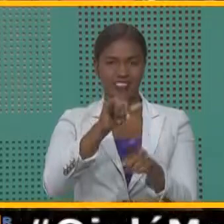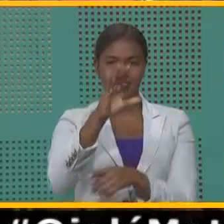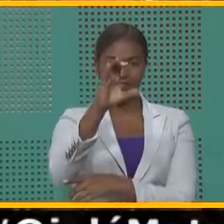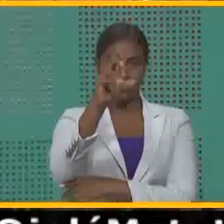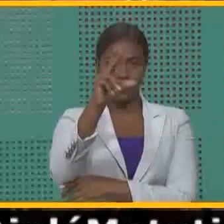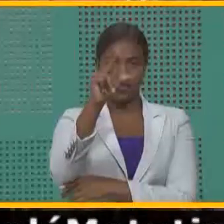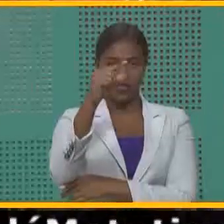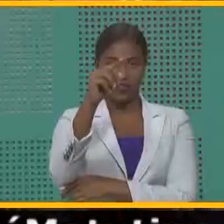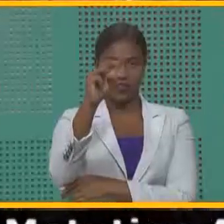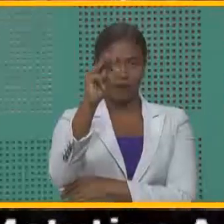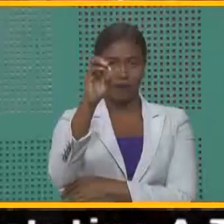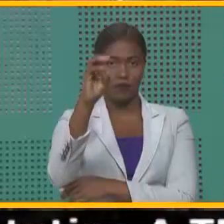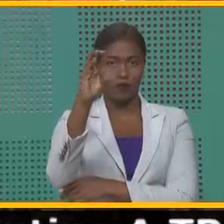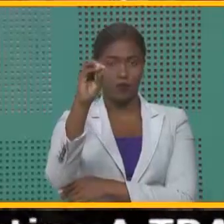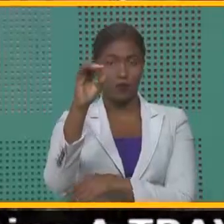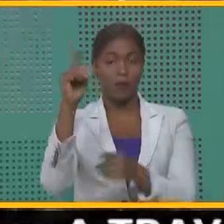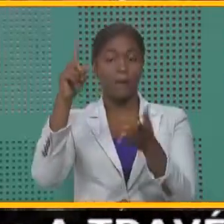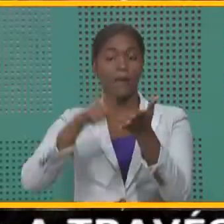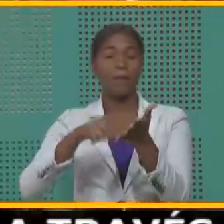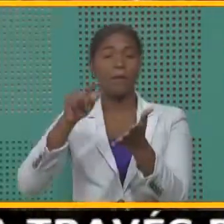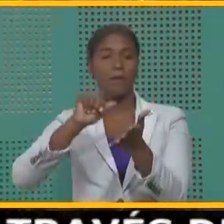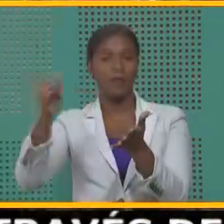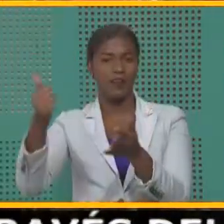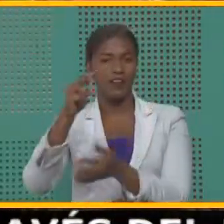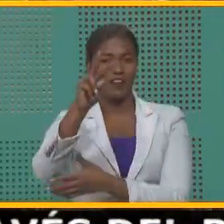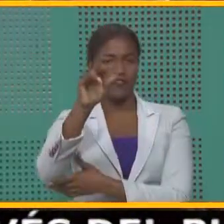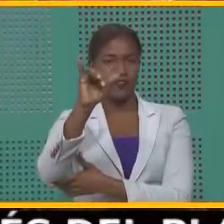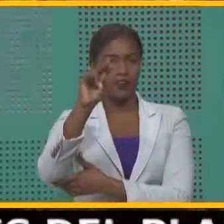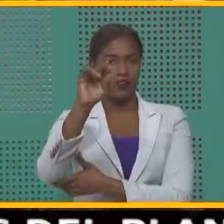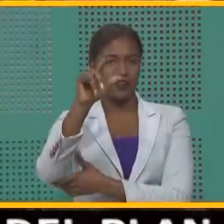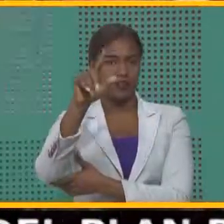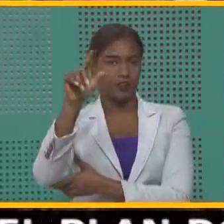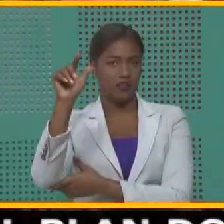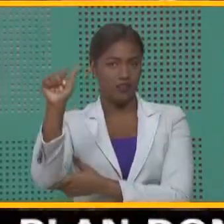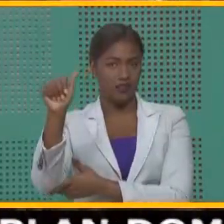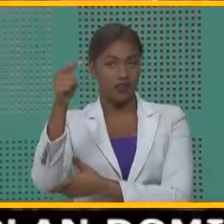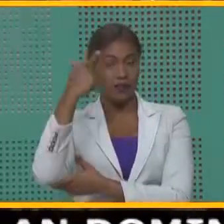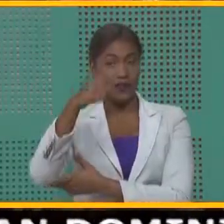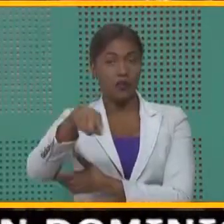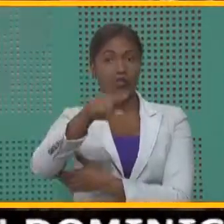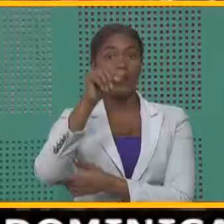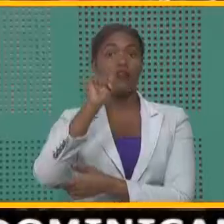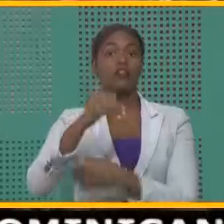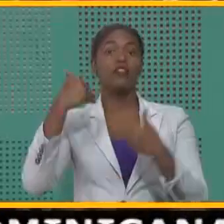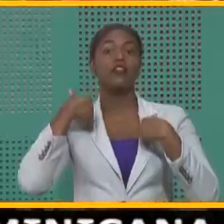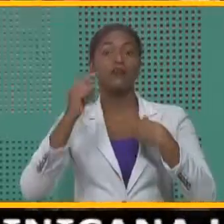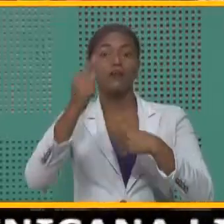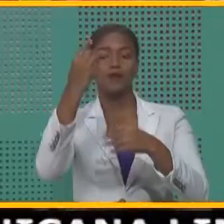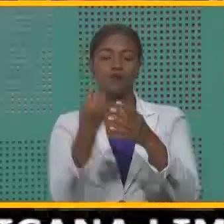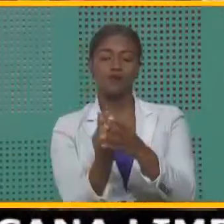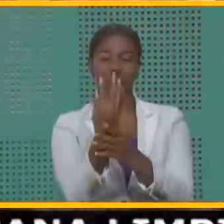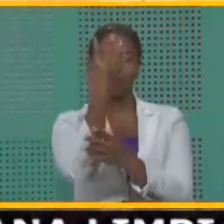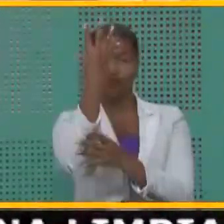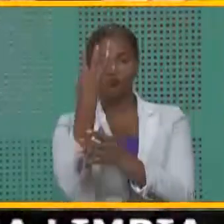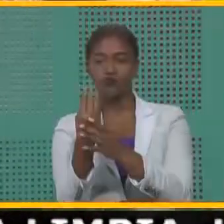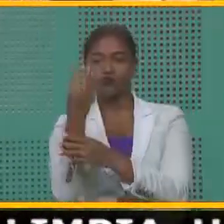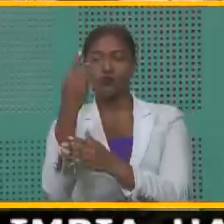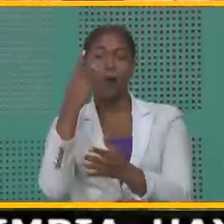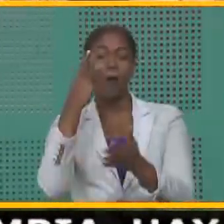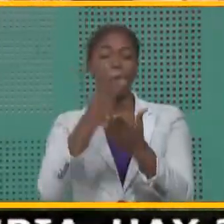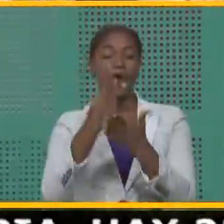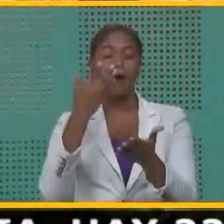mil de vainilla, para que ustedes puedan tener una primera siembra a modo de prueba.